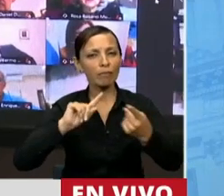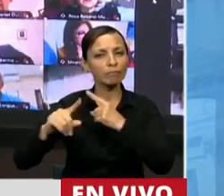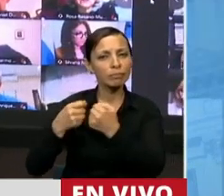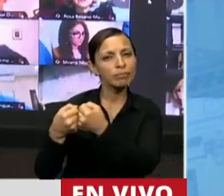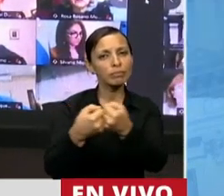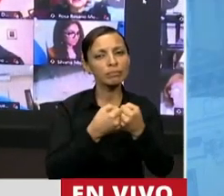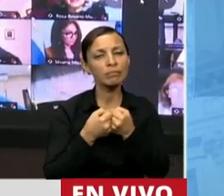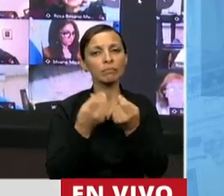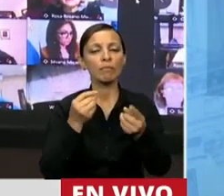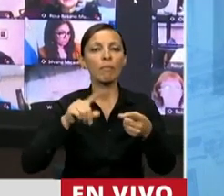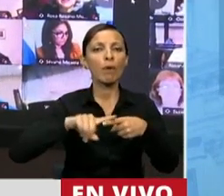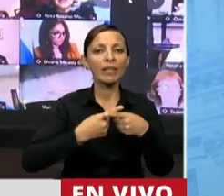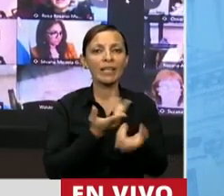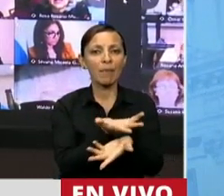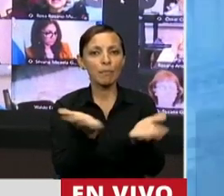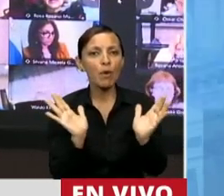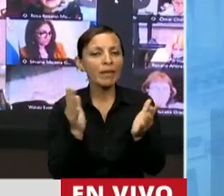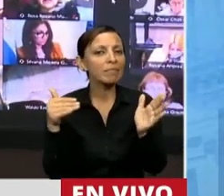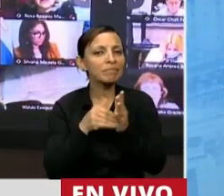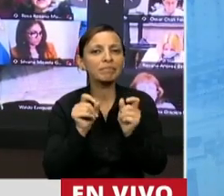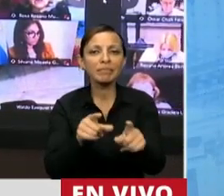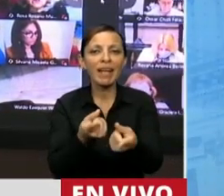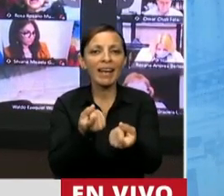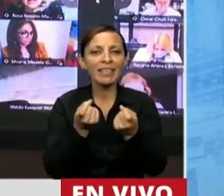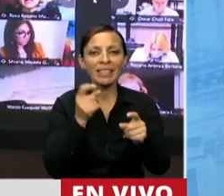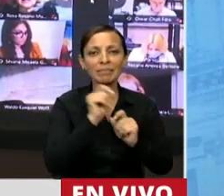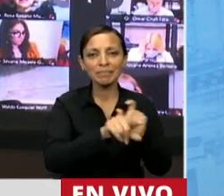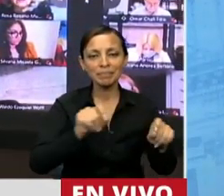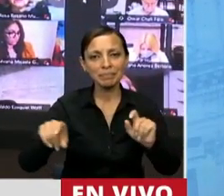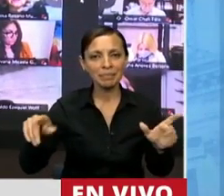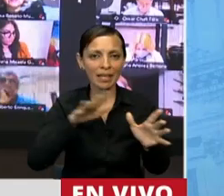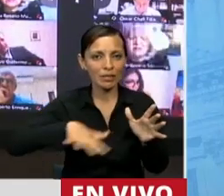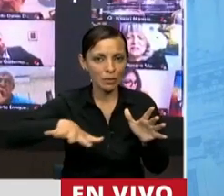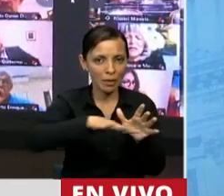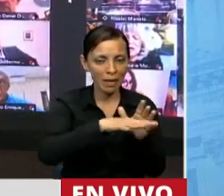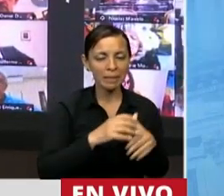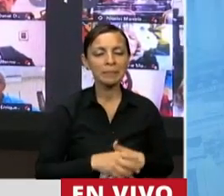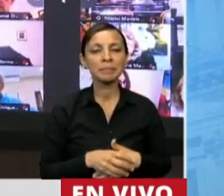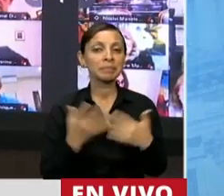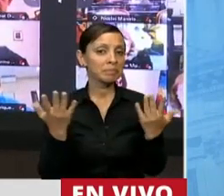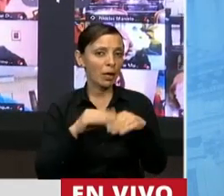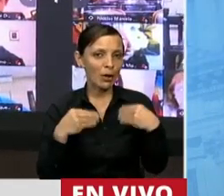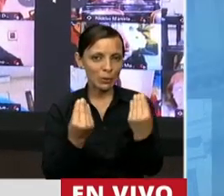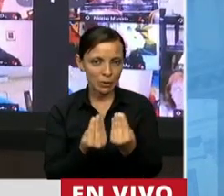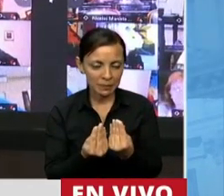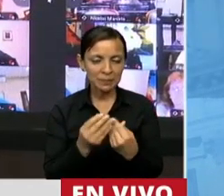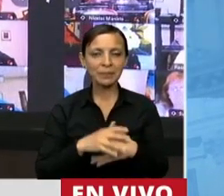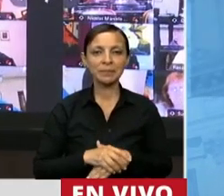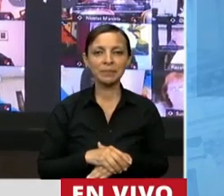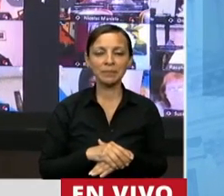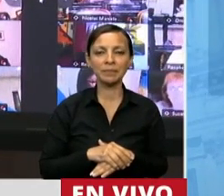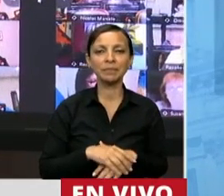implementación de políticas públicas necesarias en cada uno de los territorios. En definitiva, señor presidente,